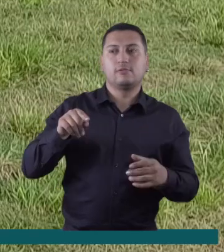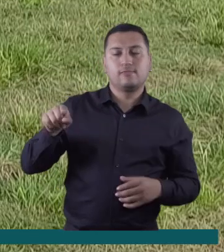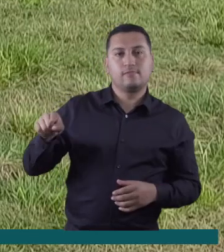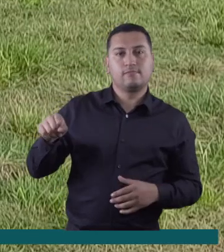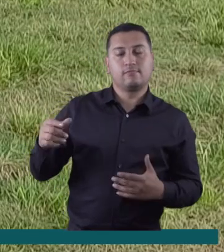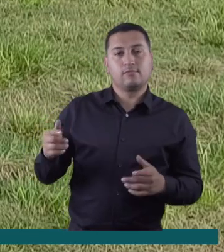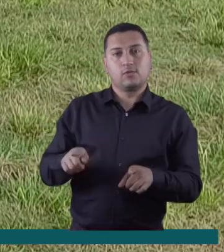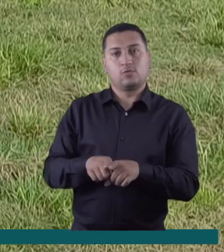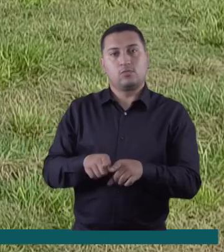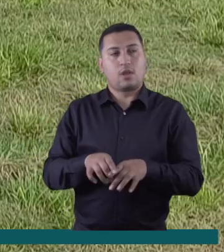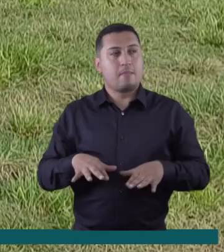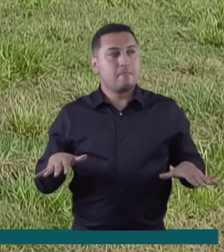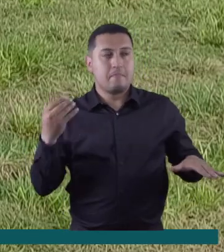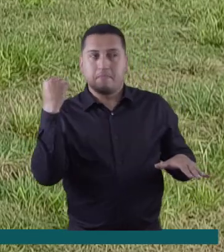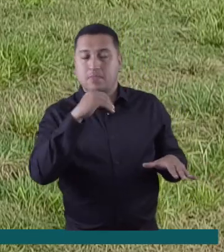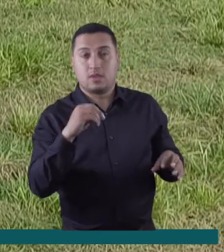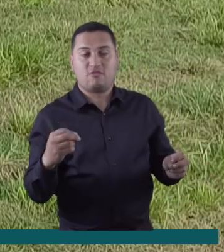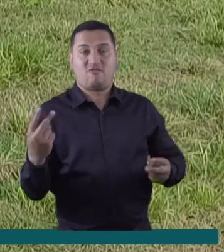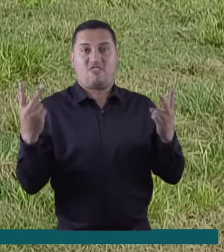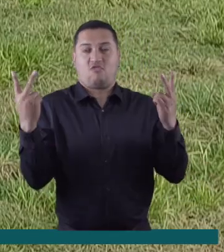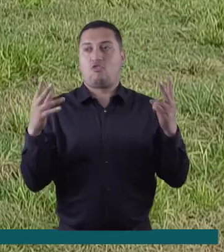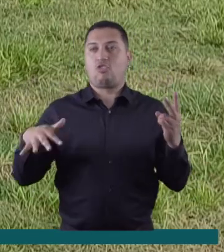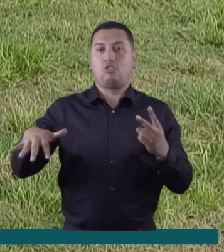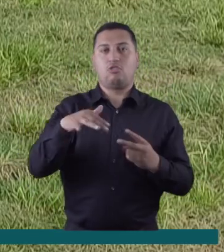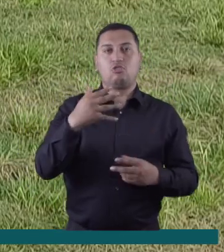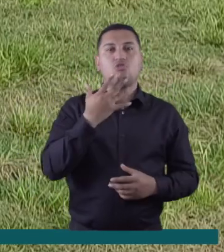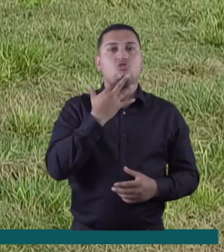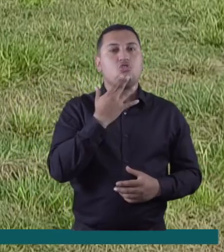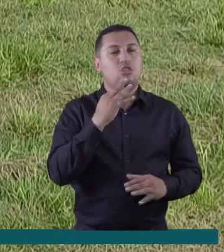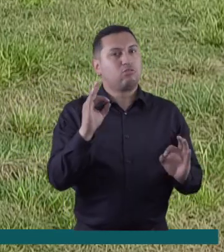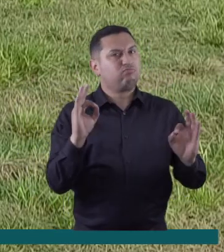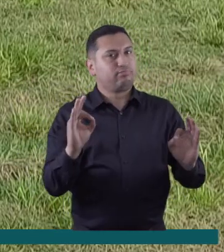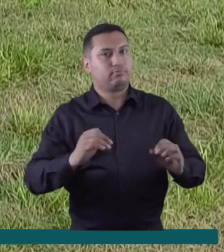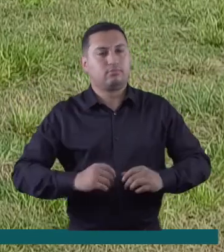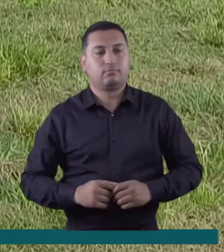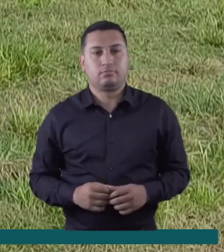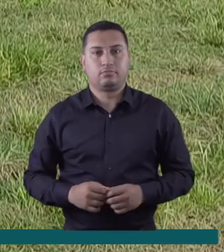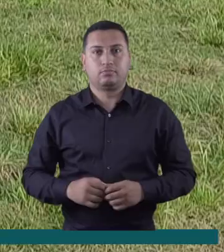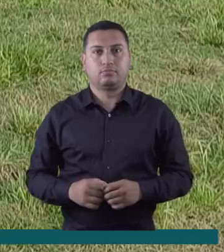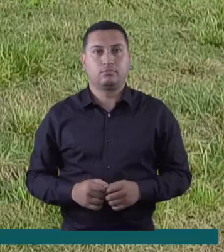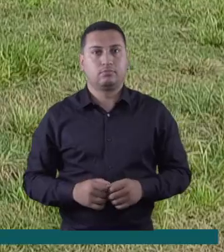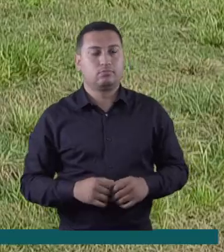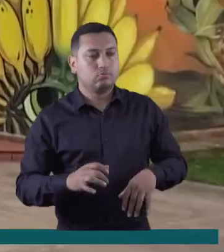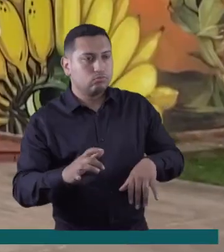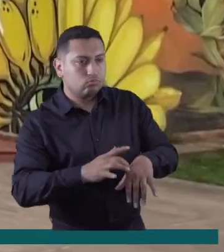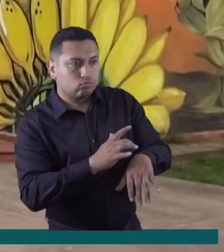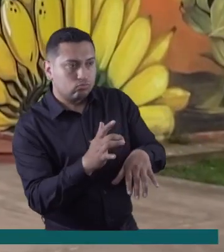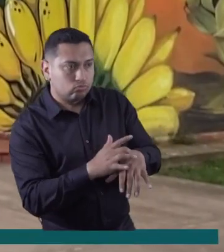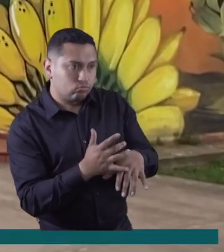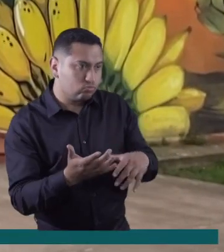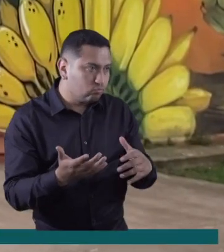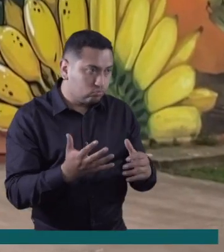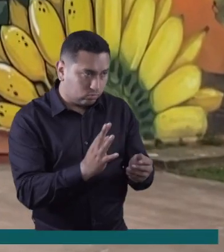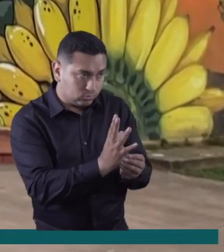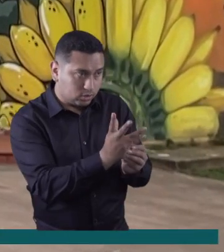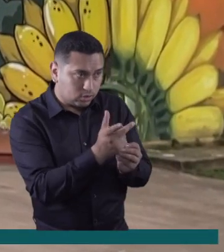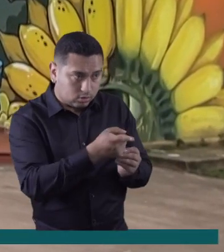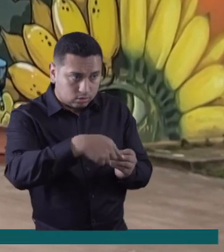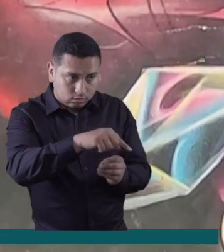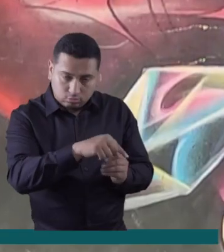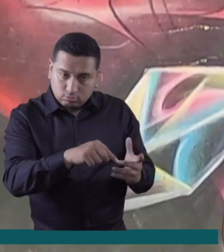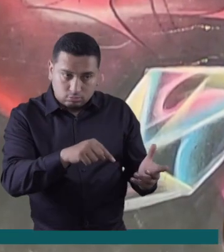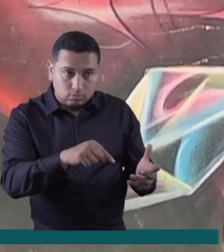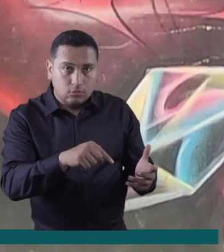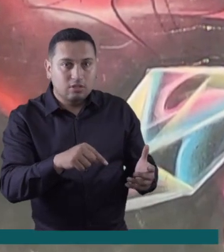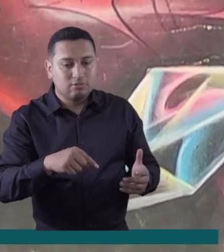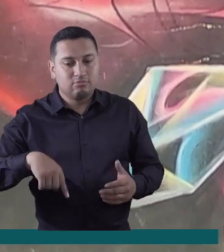importante porque le da vida, le da belleza, le da mucho interés al color a esta zona. El estímulo a los artistas locales